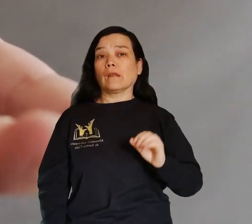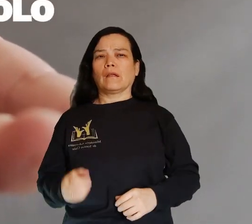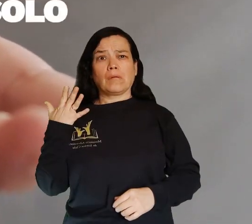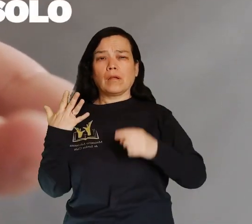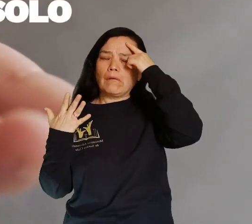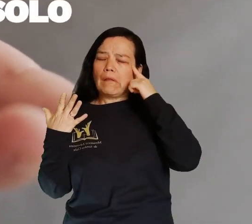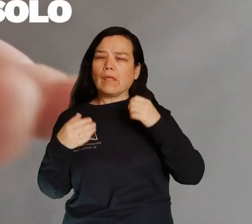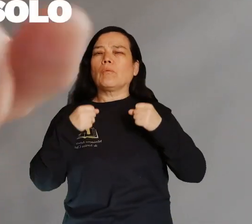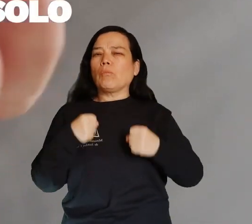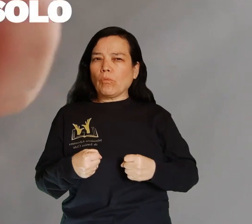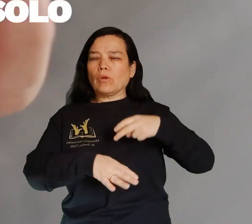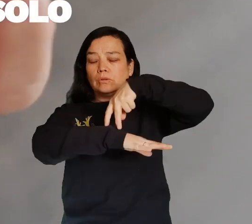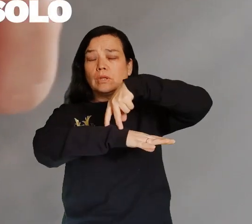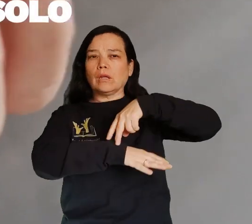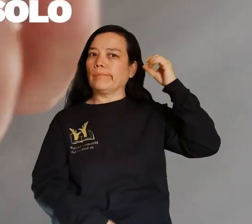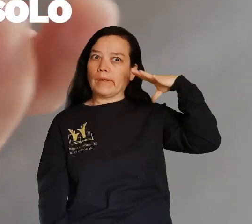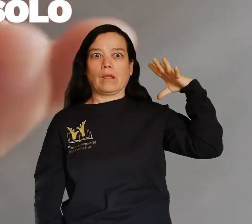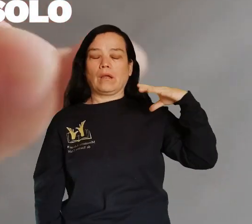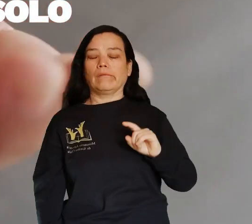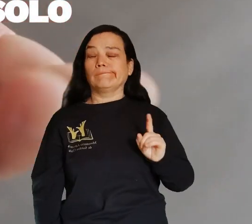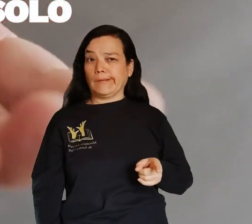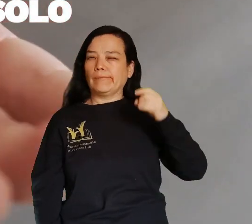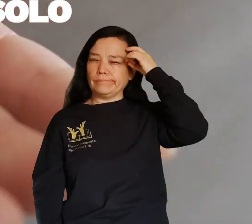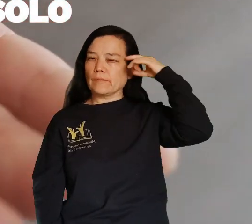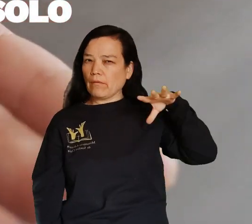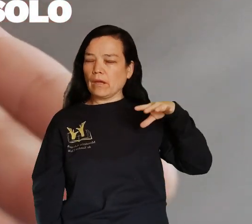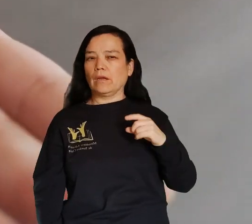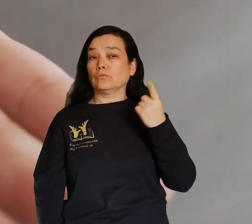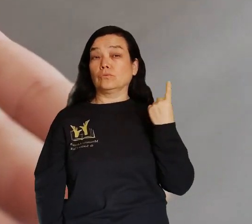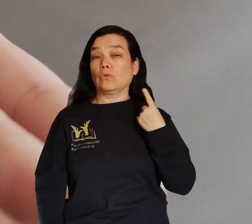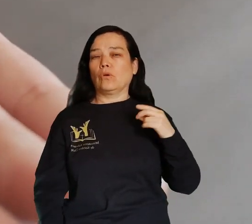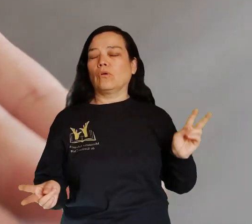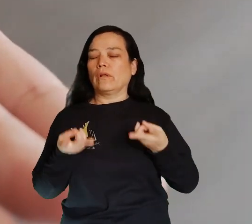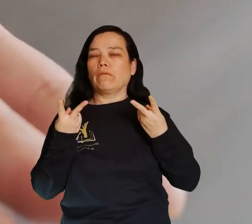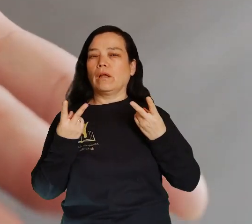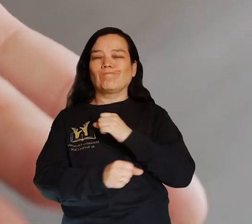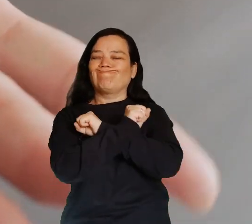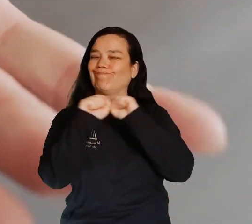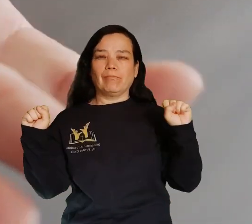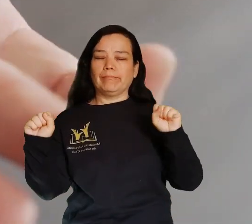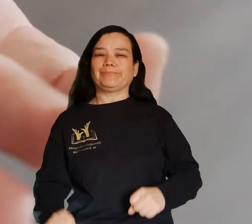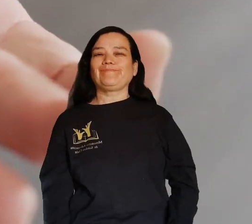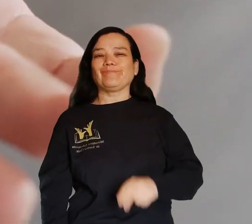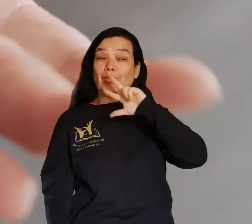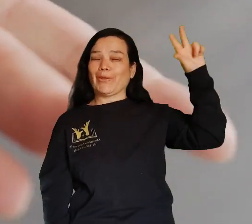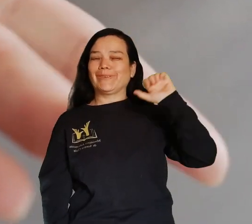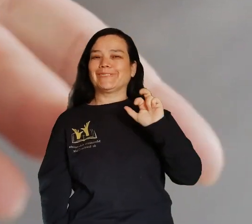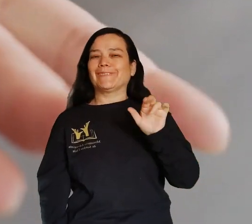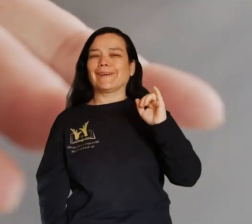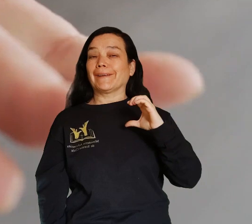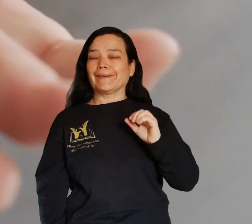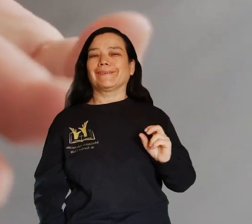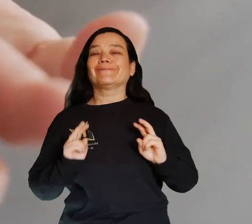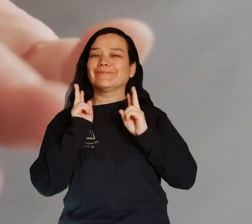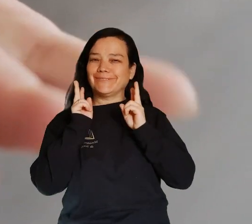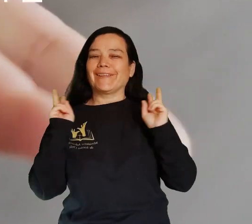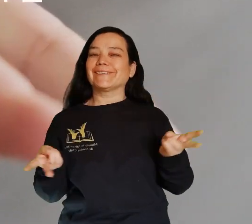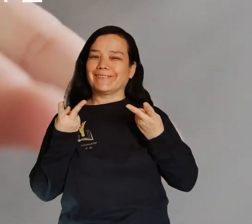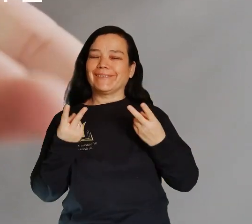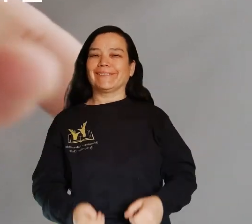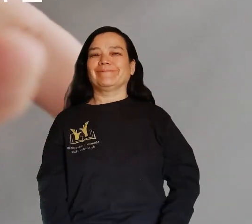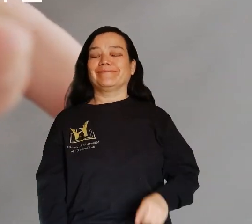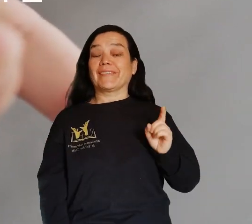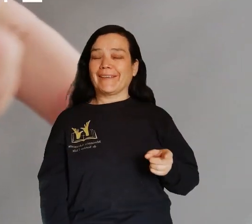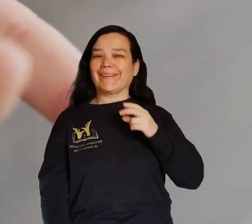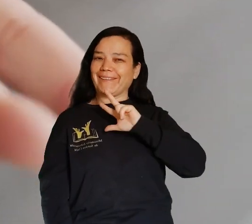sabía que no habría sobrevivido a este episodio solo. Dios le había preservado la vida, y Eric eligió consagrarse